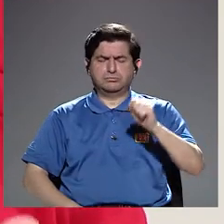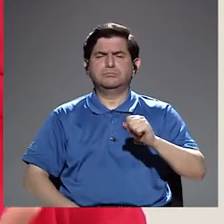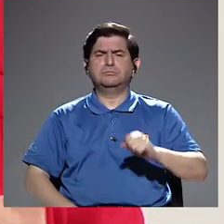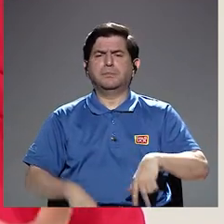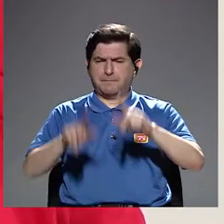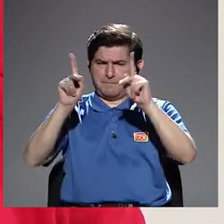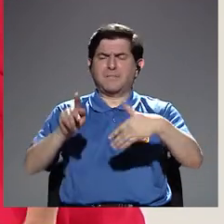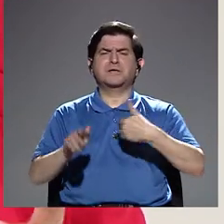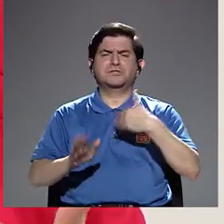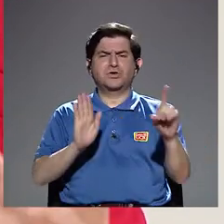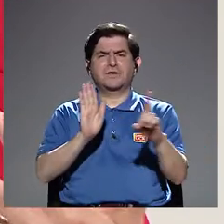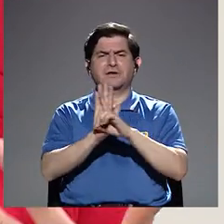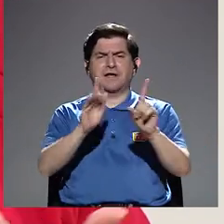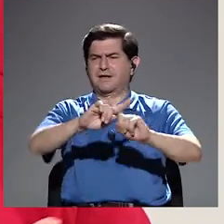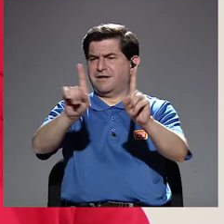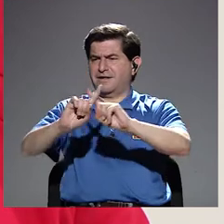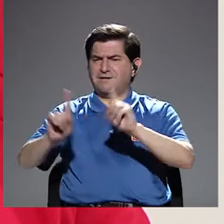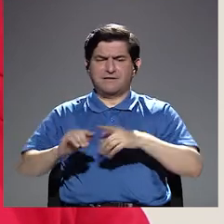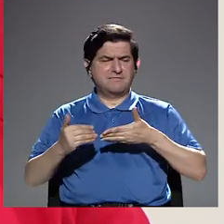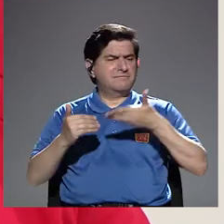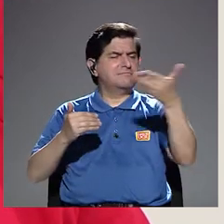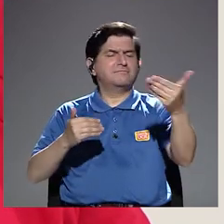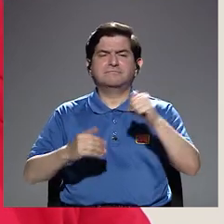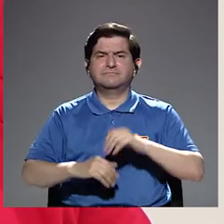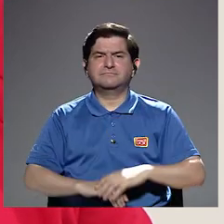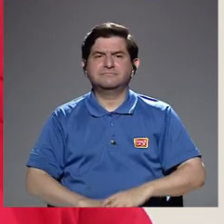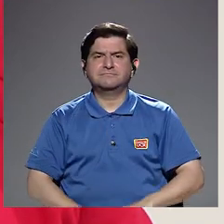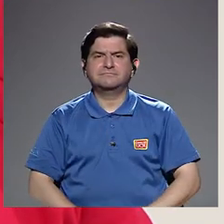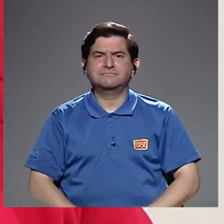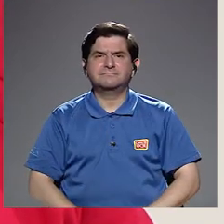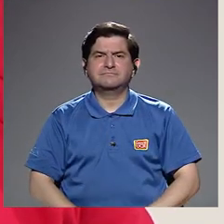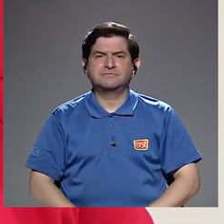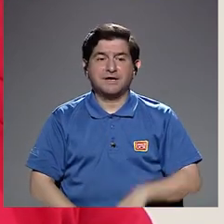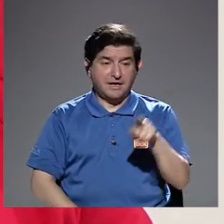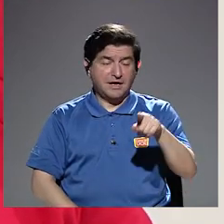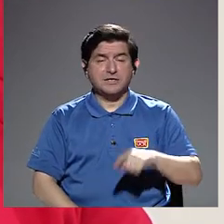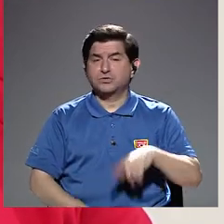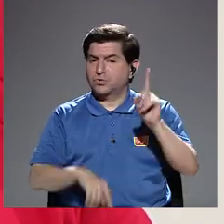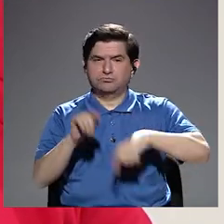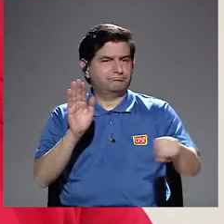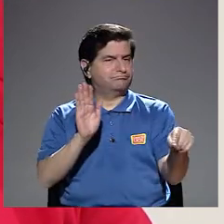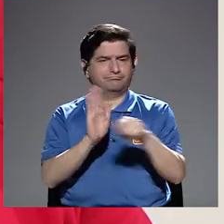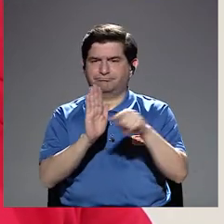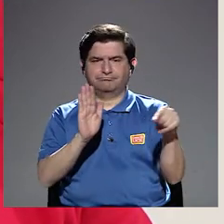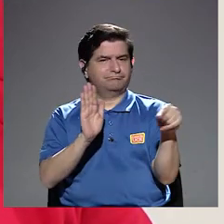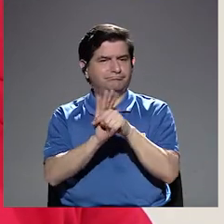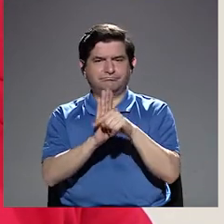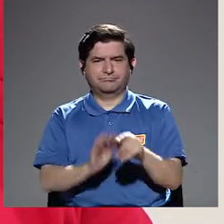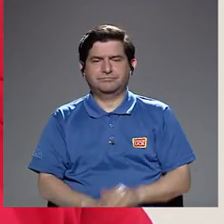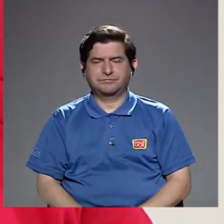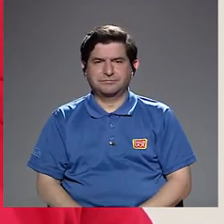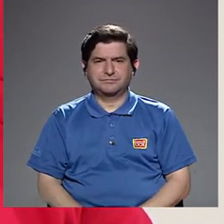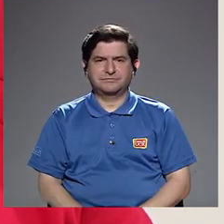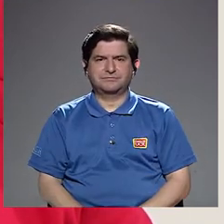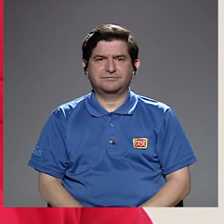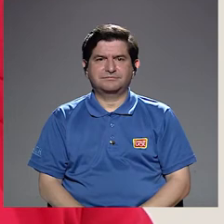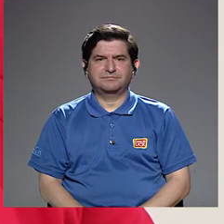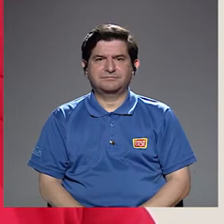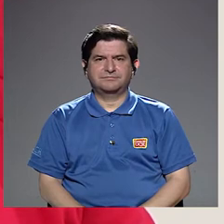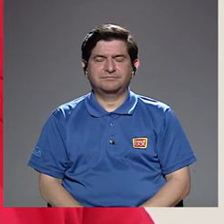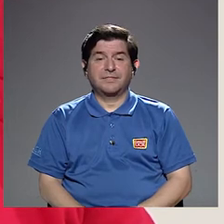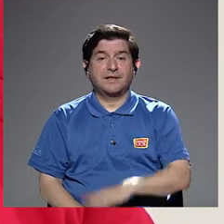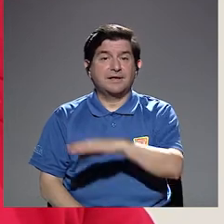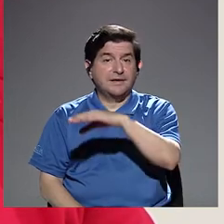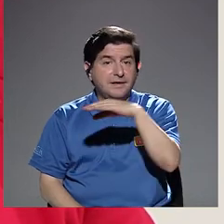que tiene derecho a una serie de cosas, ¿verdad?, que eso es innegable, ¿verdad?, para ellos y para ellas